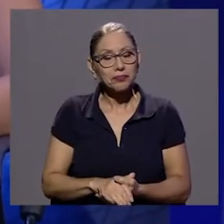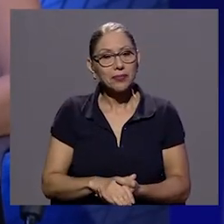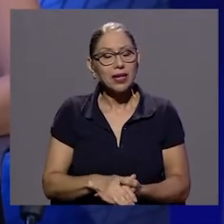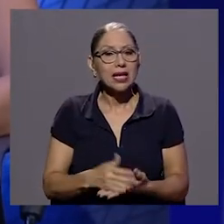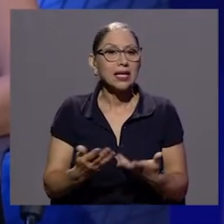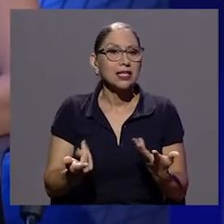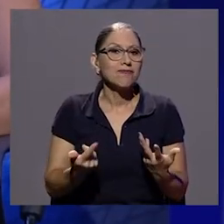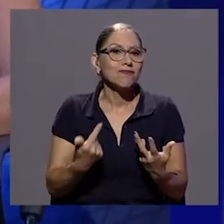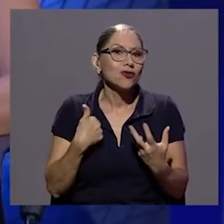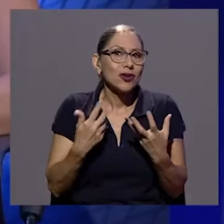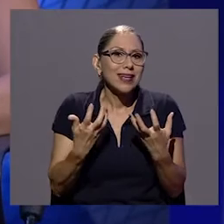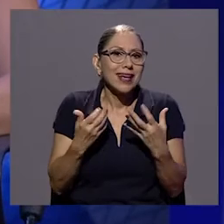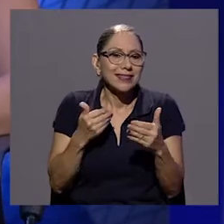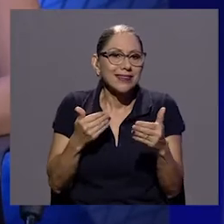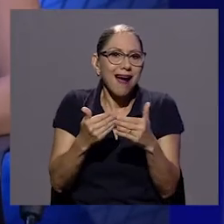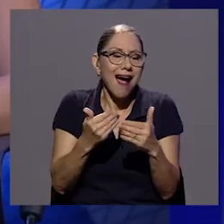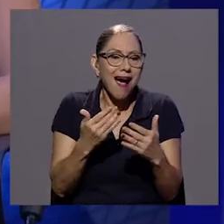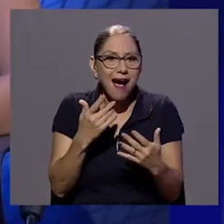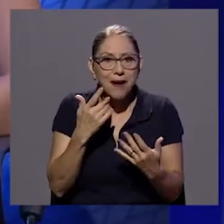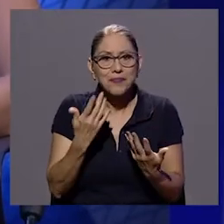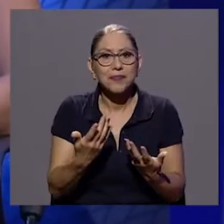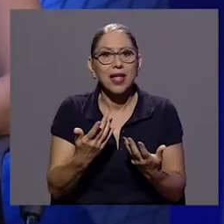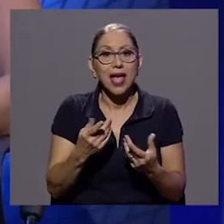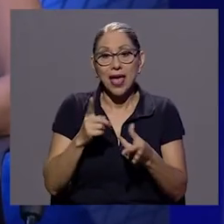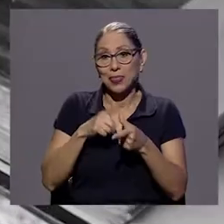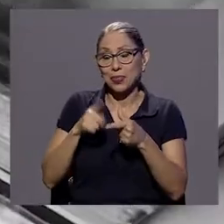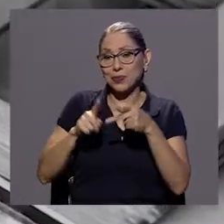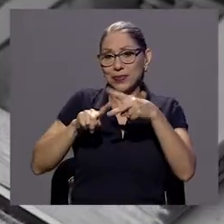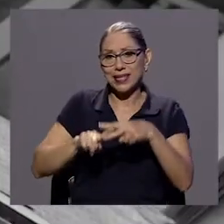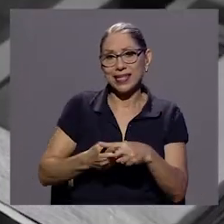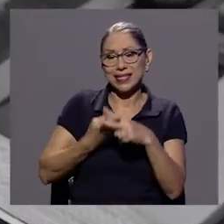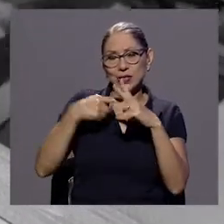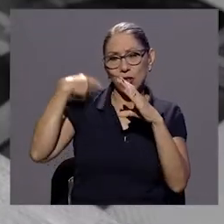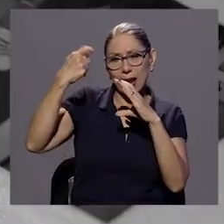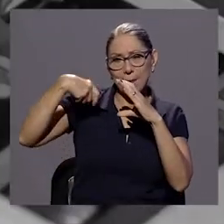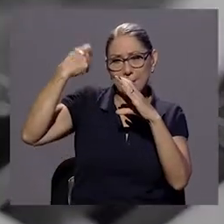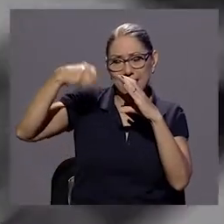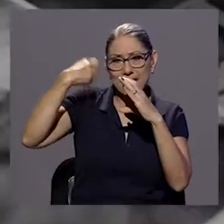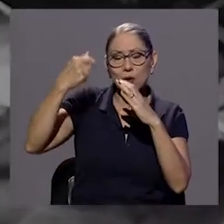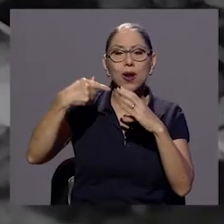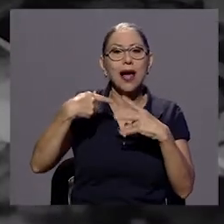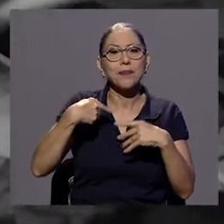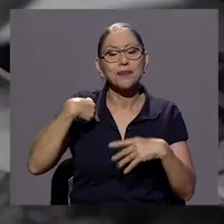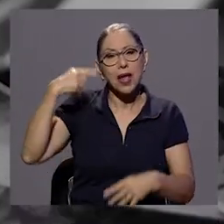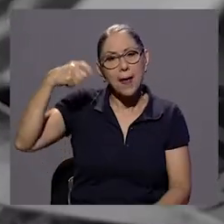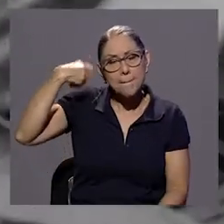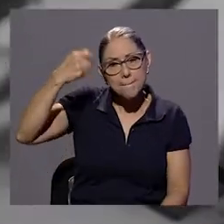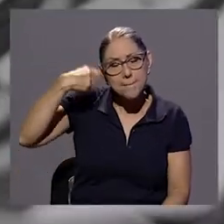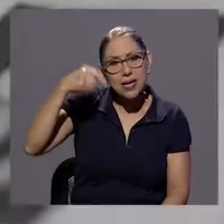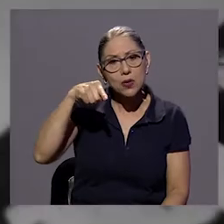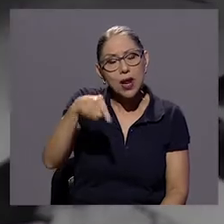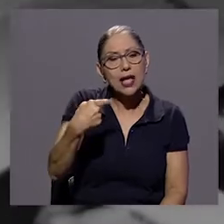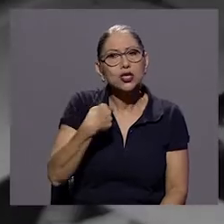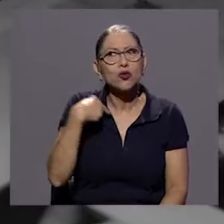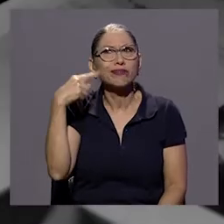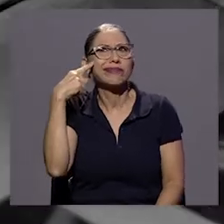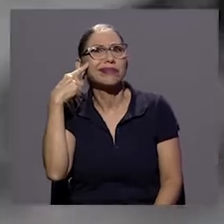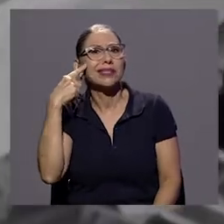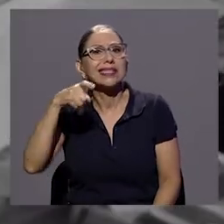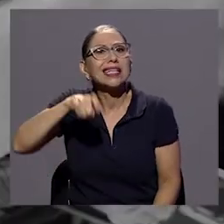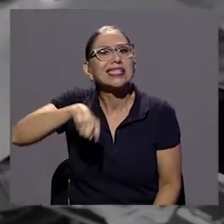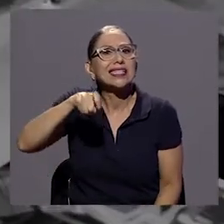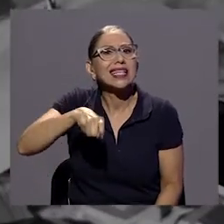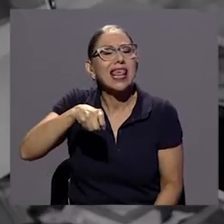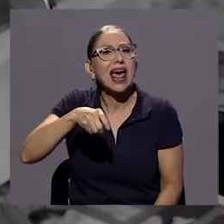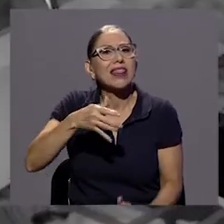y entonces digamos que la película en el inicio yo estaba como con una necesidad de generar